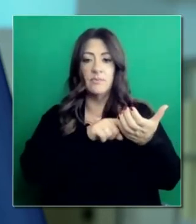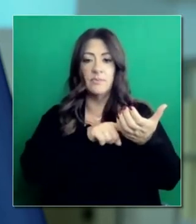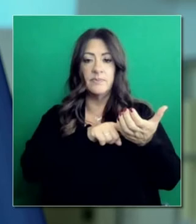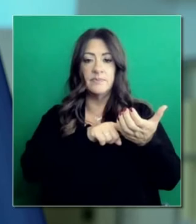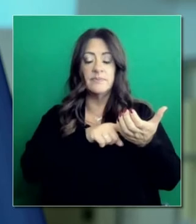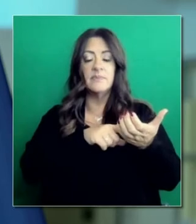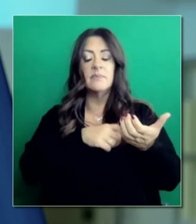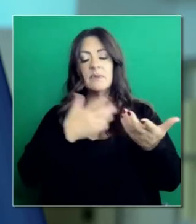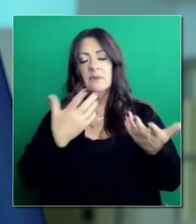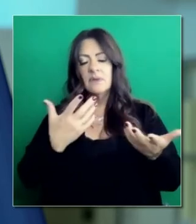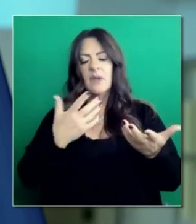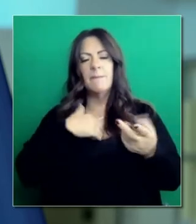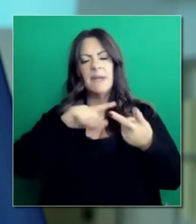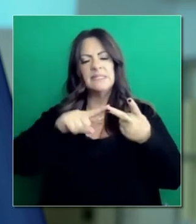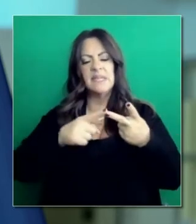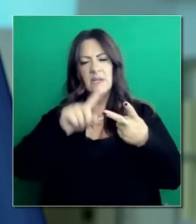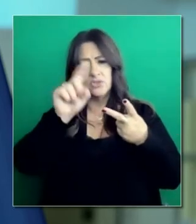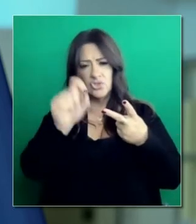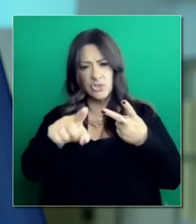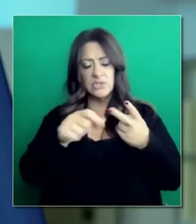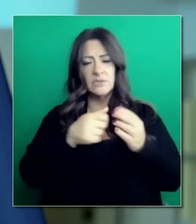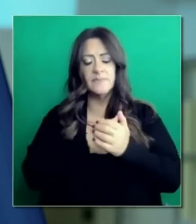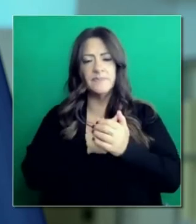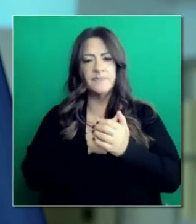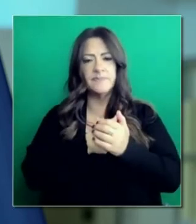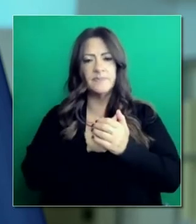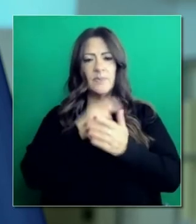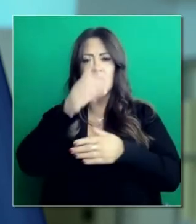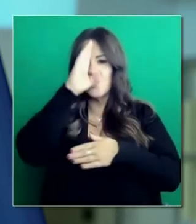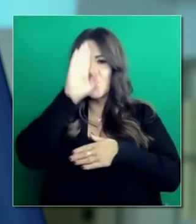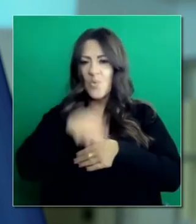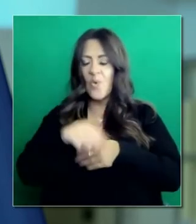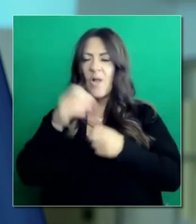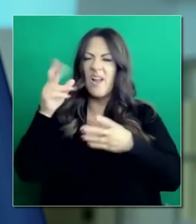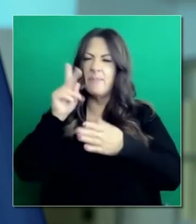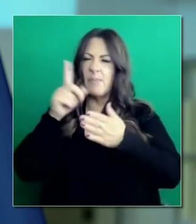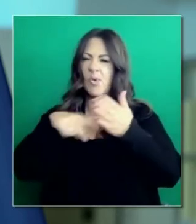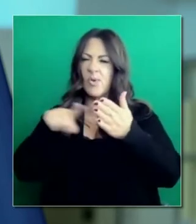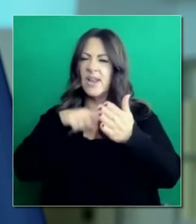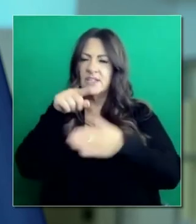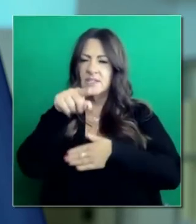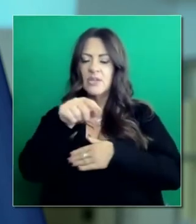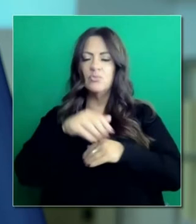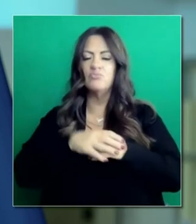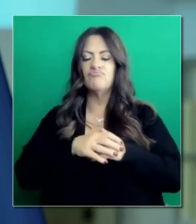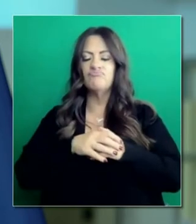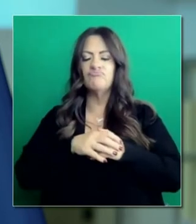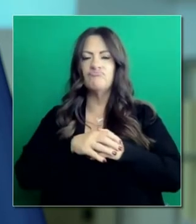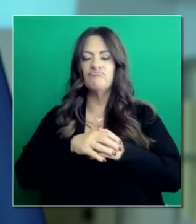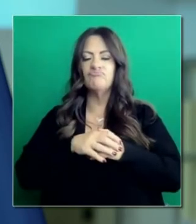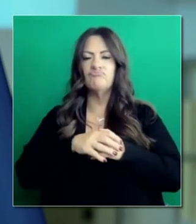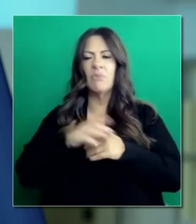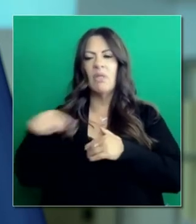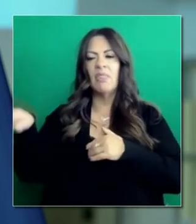más amplia para dar la oportunidad de responder a los críticos, porque ustedes saben que los críticos dicen esto en los medios. Dice que esta